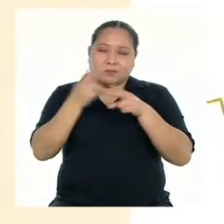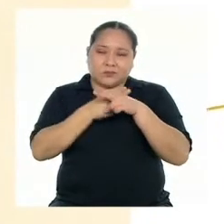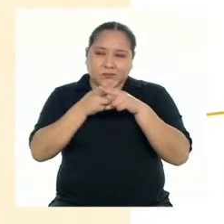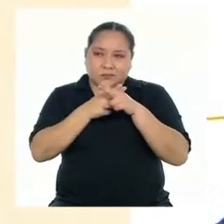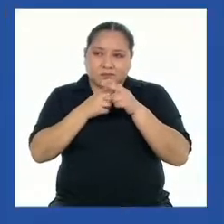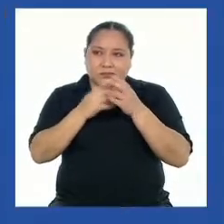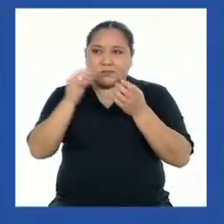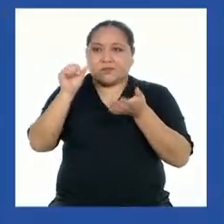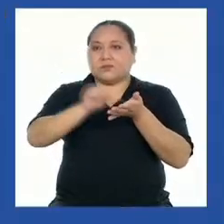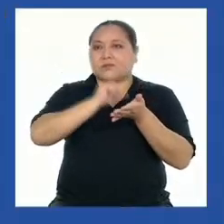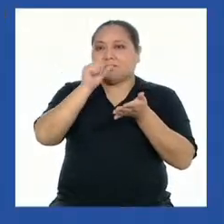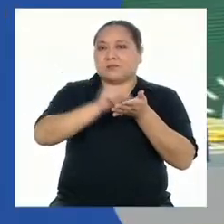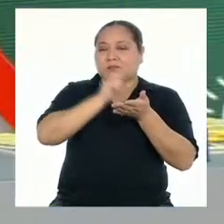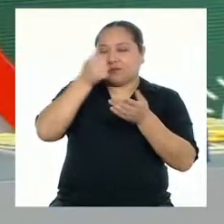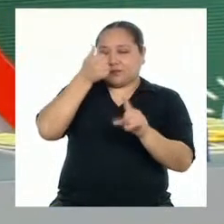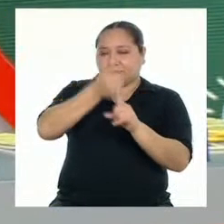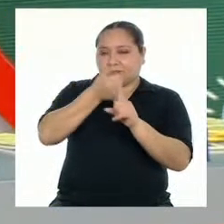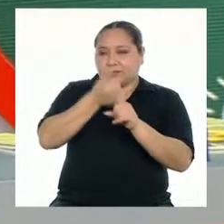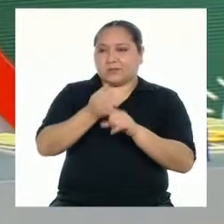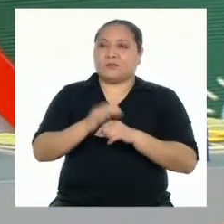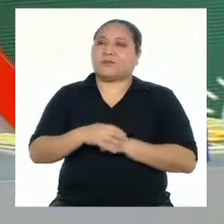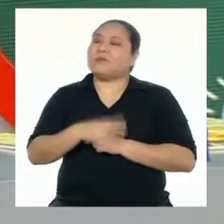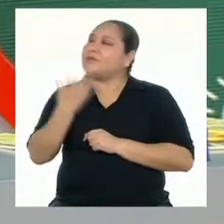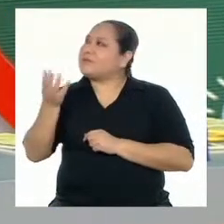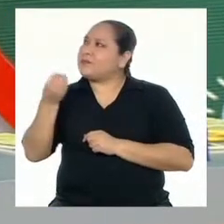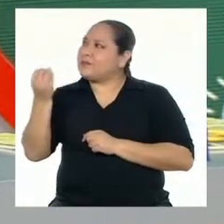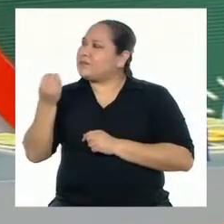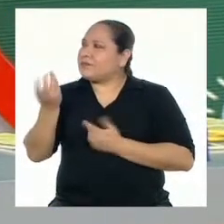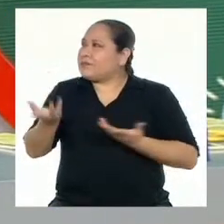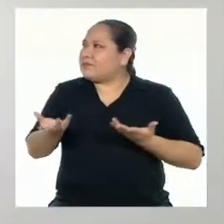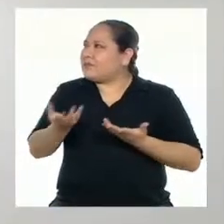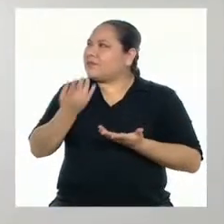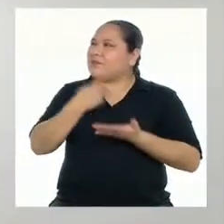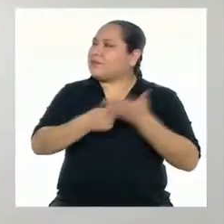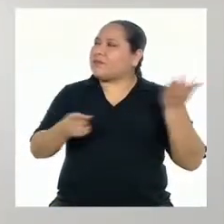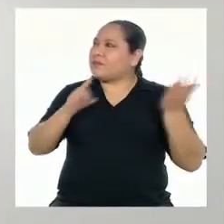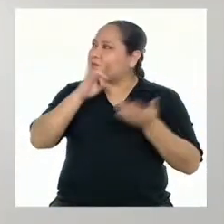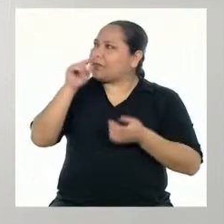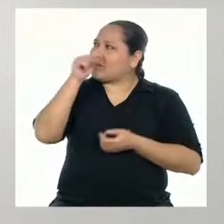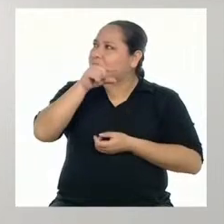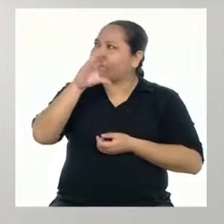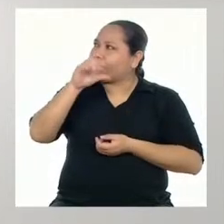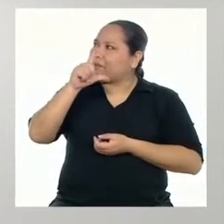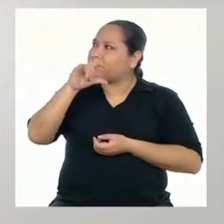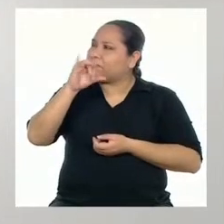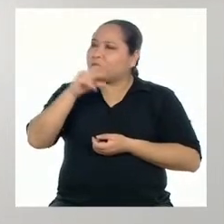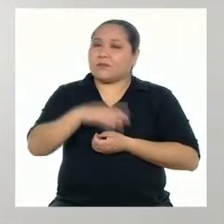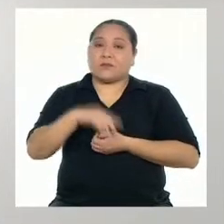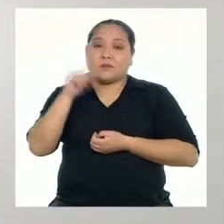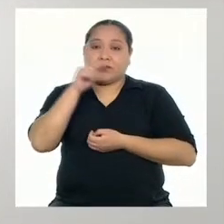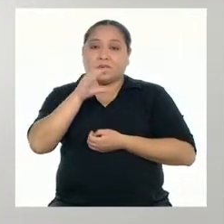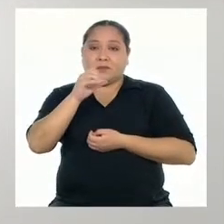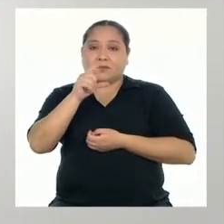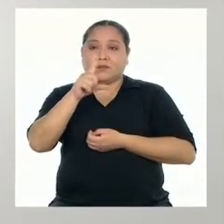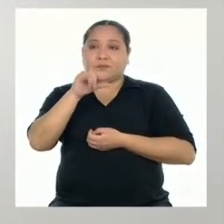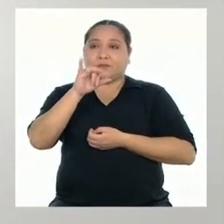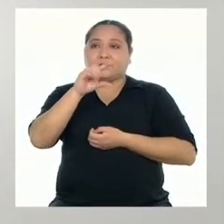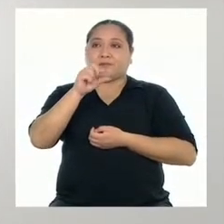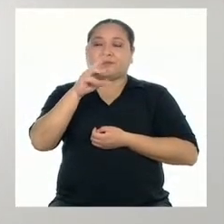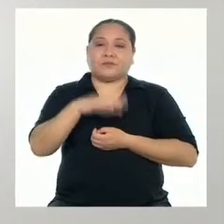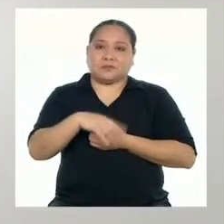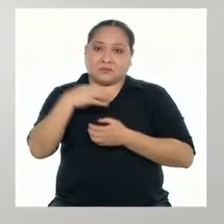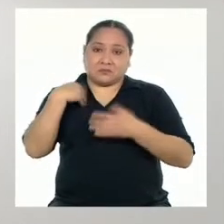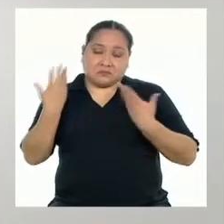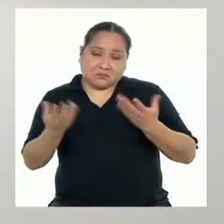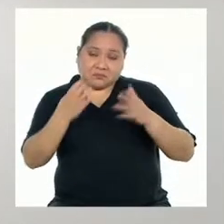característico. ¿Para qué sirven los caligramas? El caligrama, desde el punto de vista de la